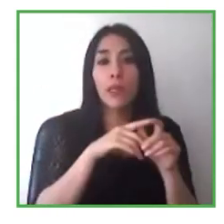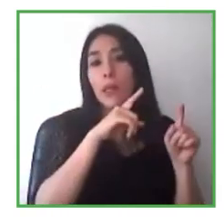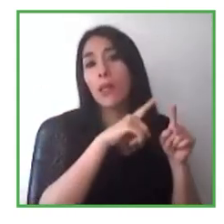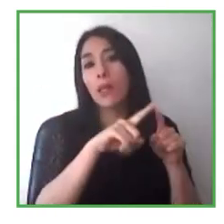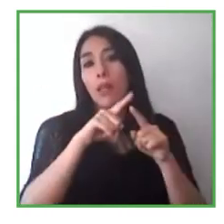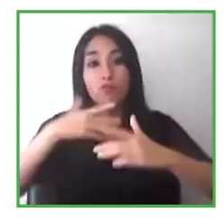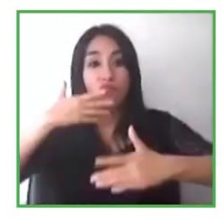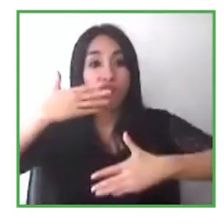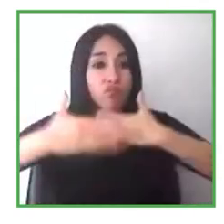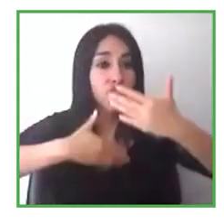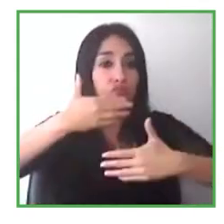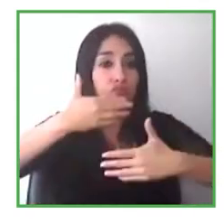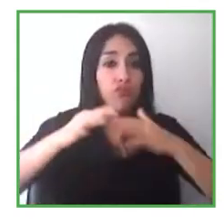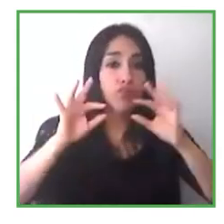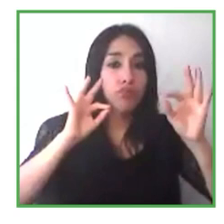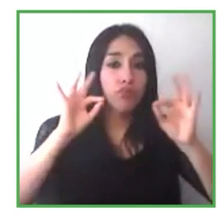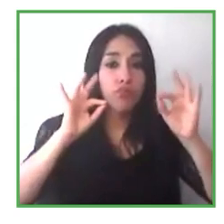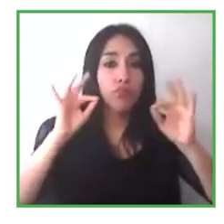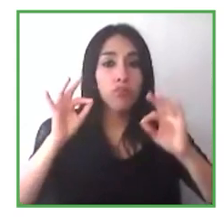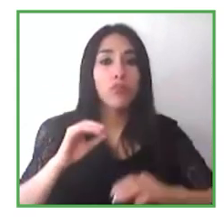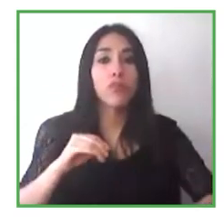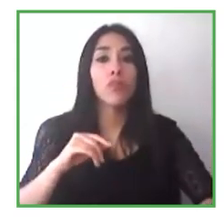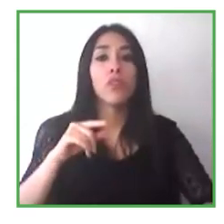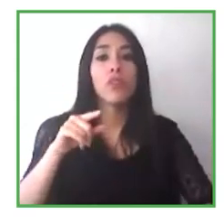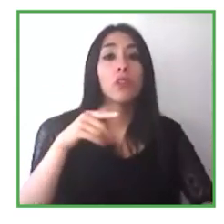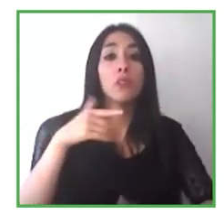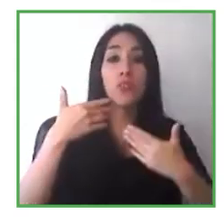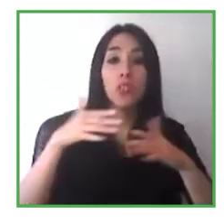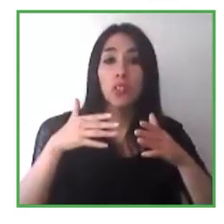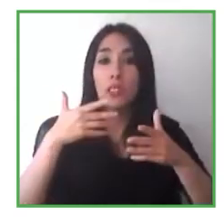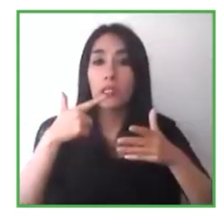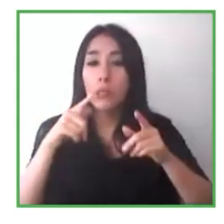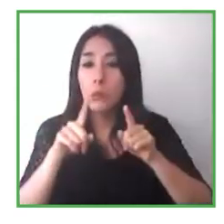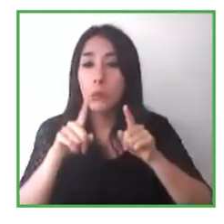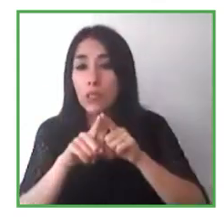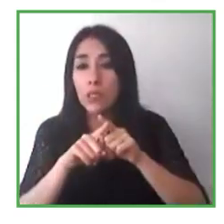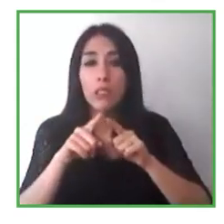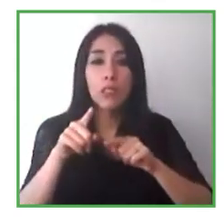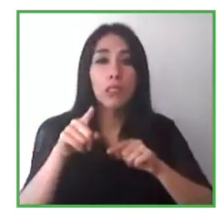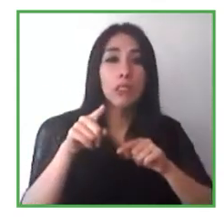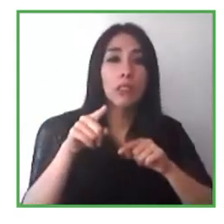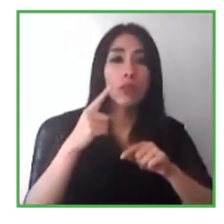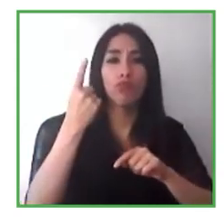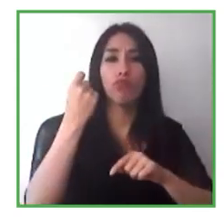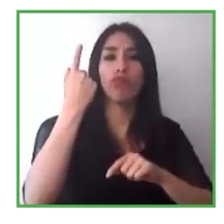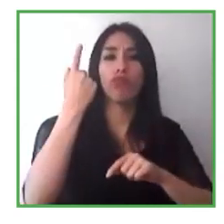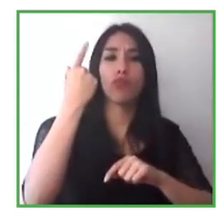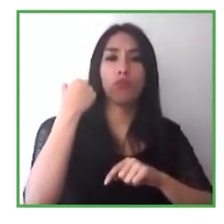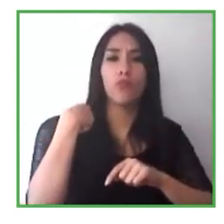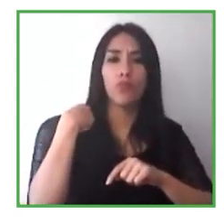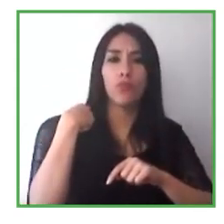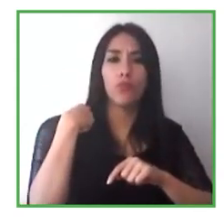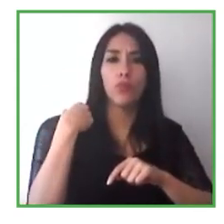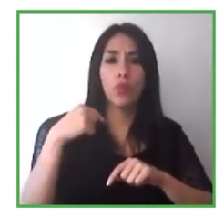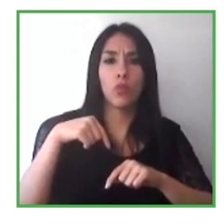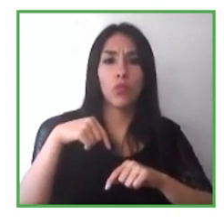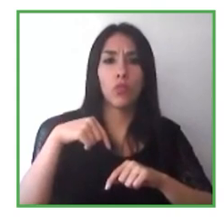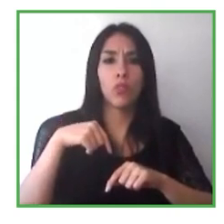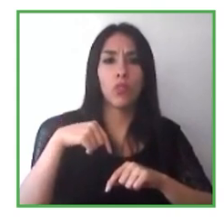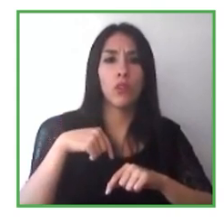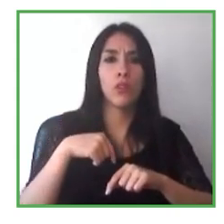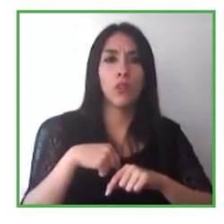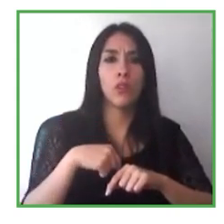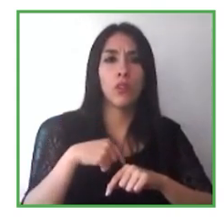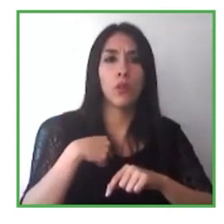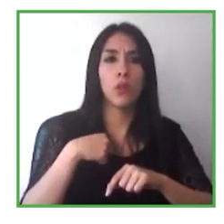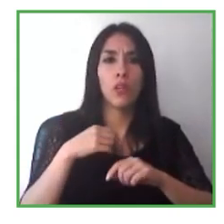acomodaciones. Yo personalmente como usuaria de silla de ruedas, esto realmente ha sido un regalo,